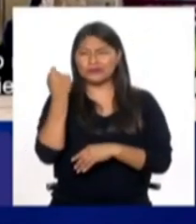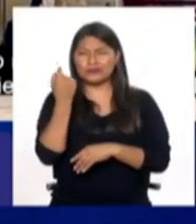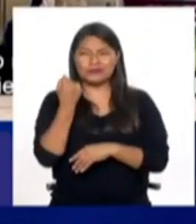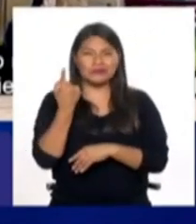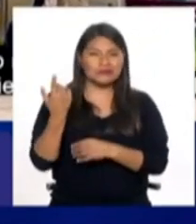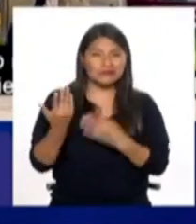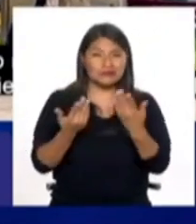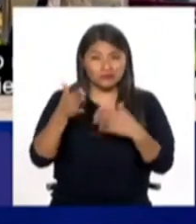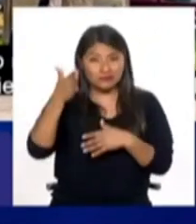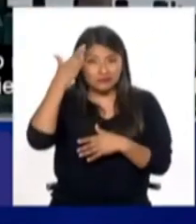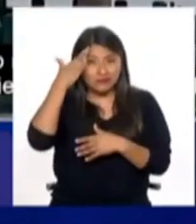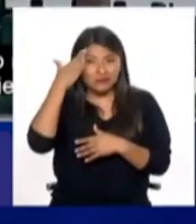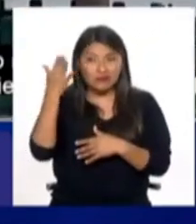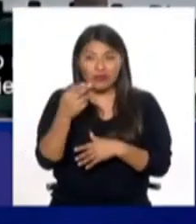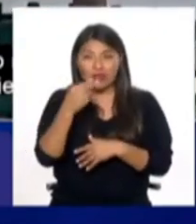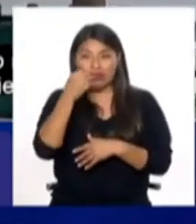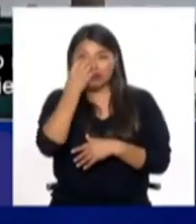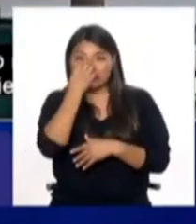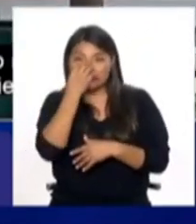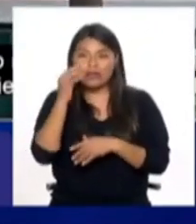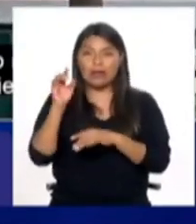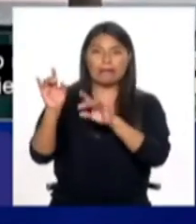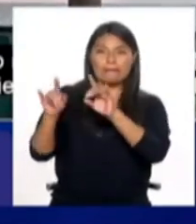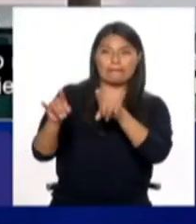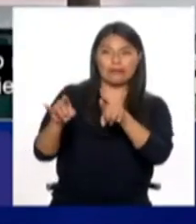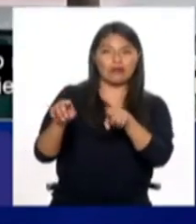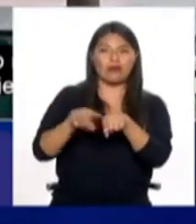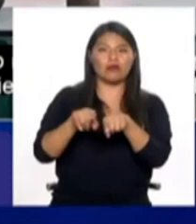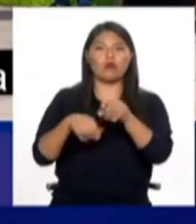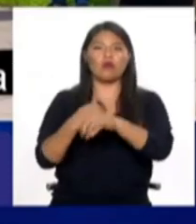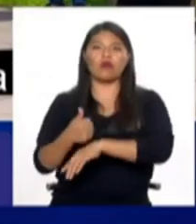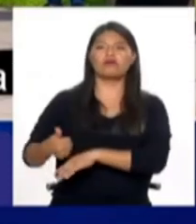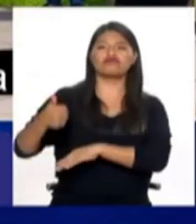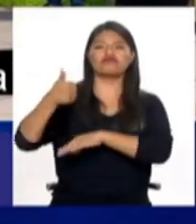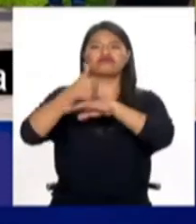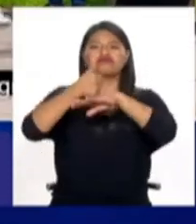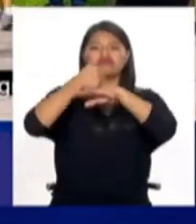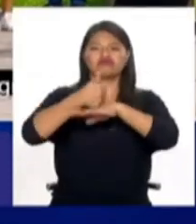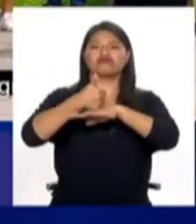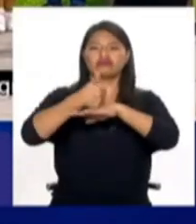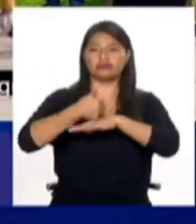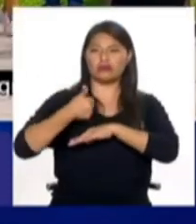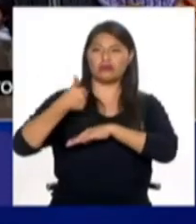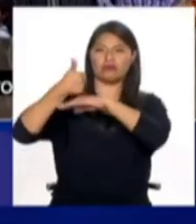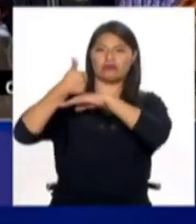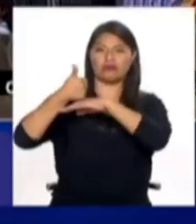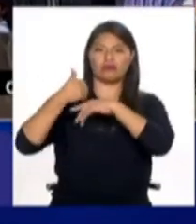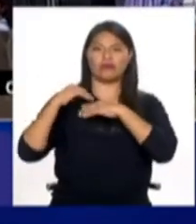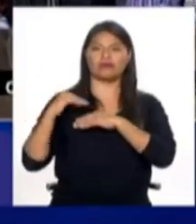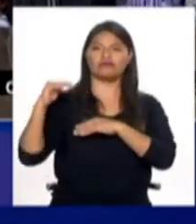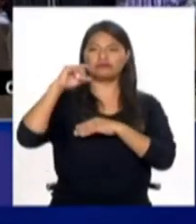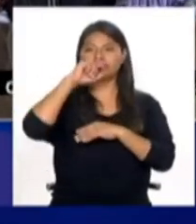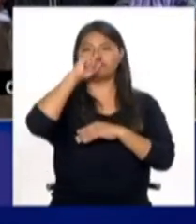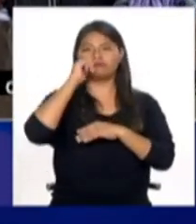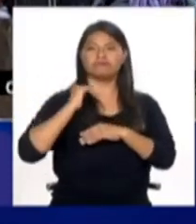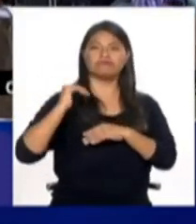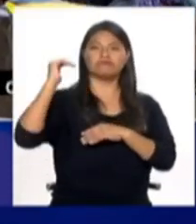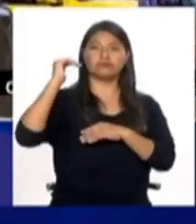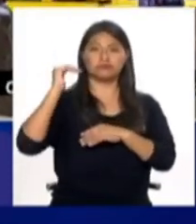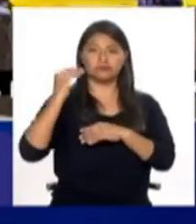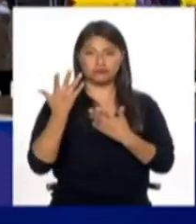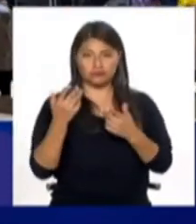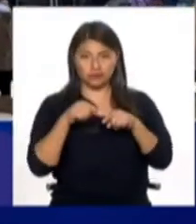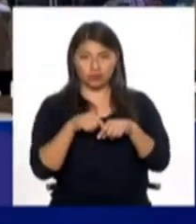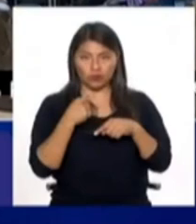este tipo de mofa, lo que hay es una situación de superioridad. Así es. Y en el fondo lo que estoy haciendo es no solamente